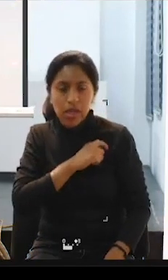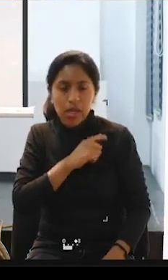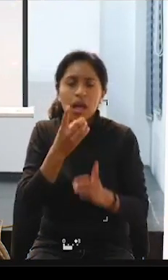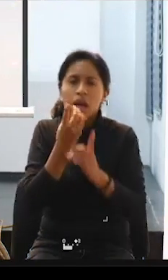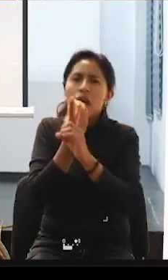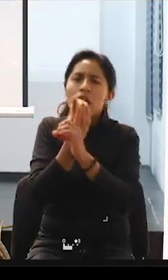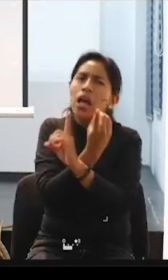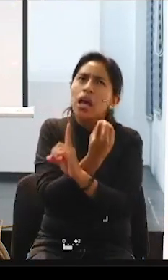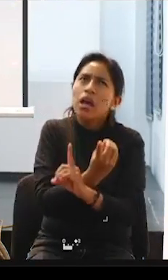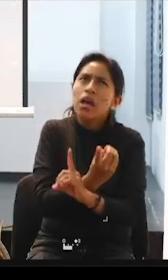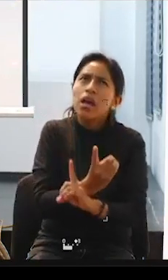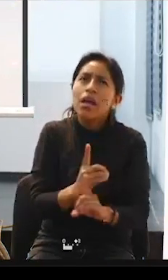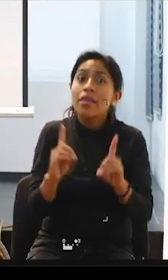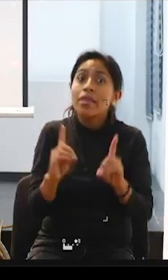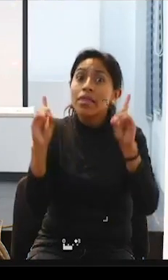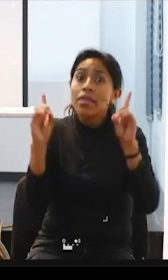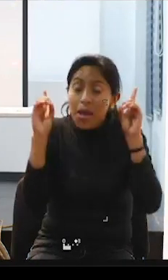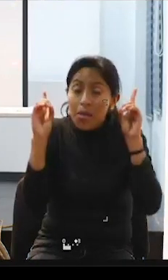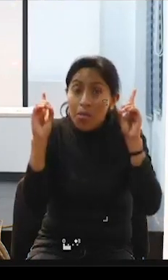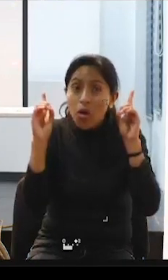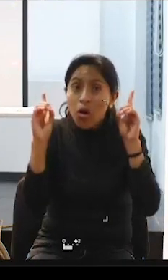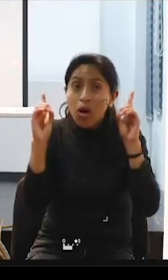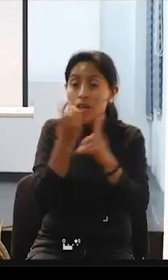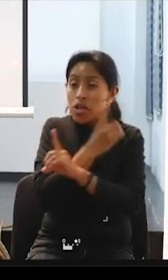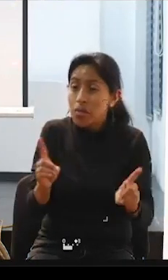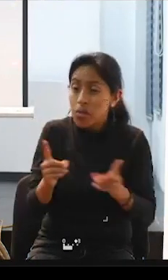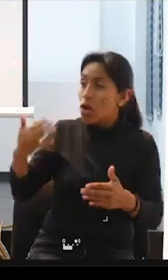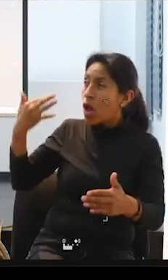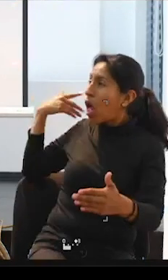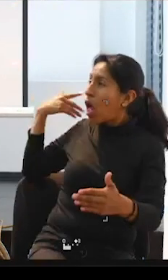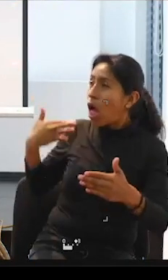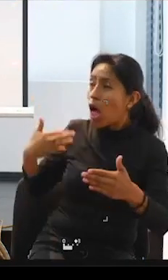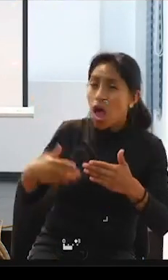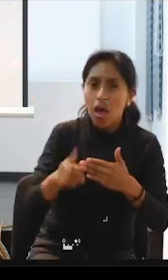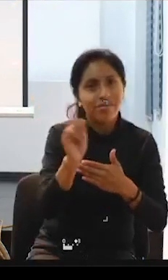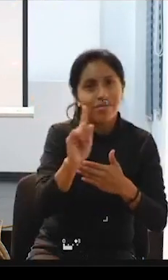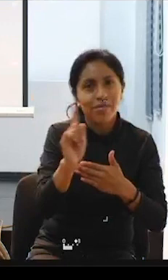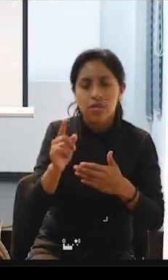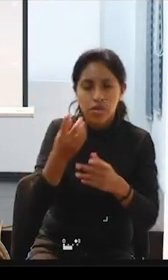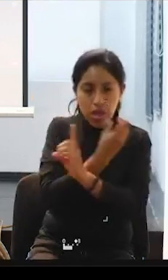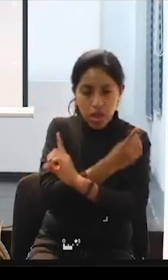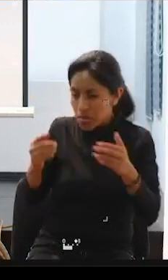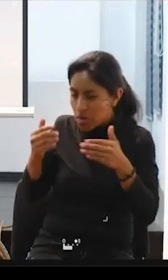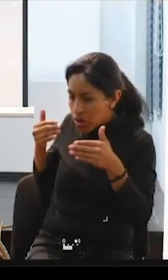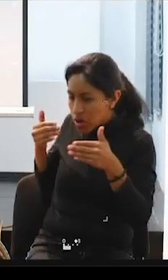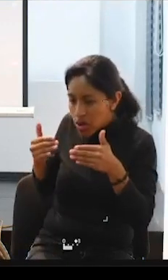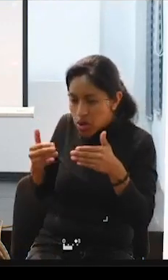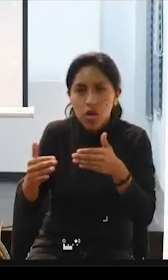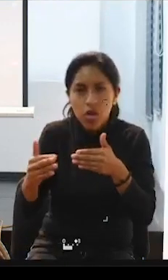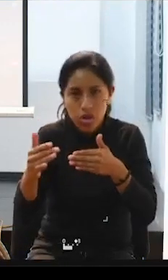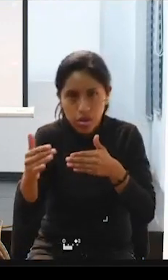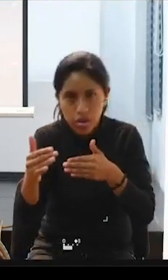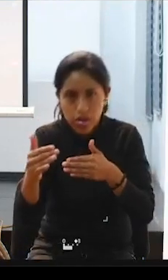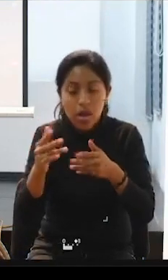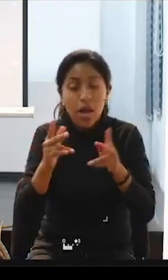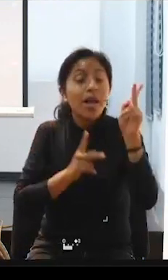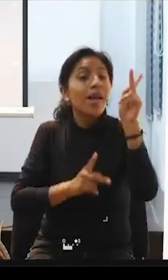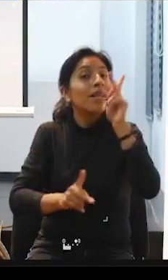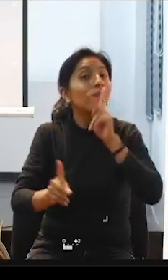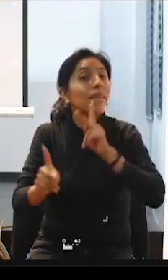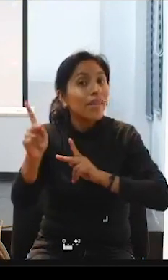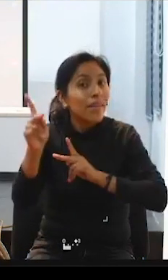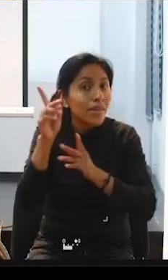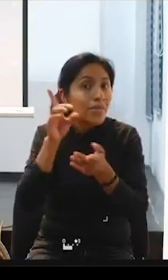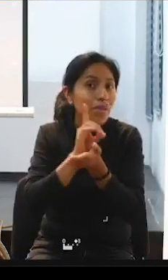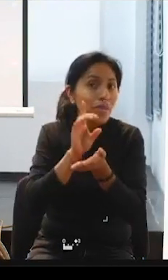hace realmente poco, o ya mucho, no sé, entonces las personas con diversidad funcional, paréntesis, yo no voy a